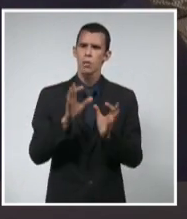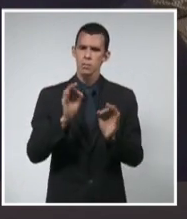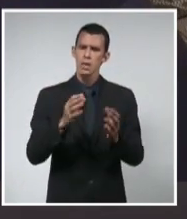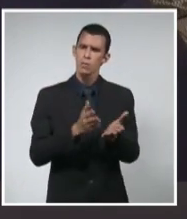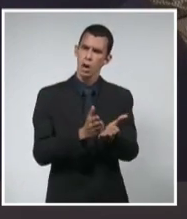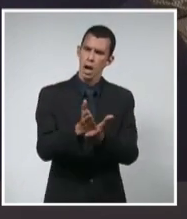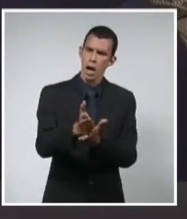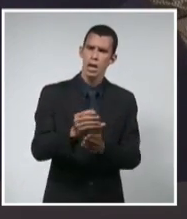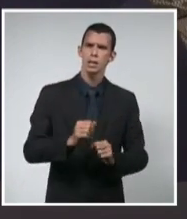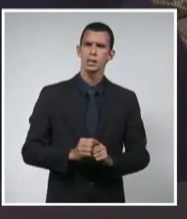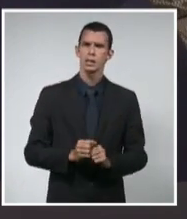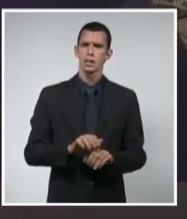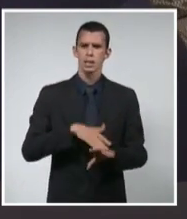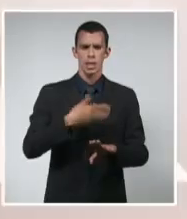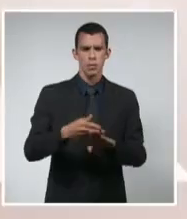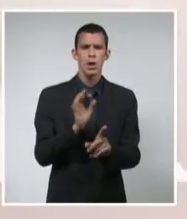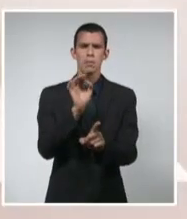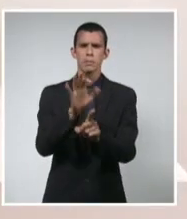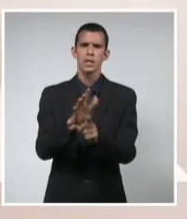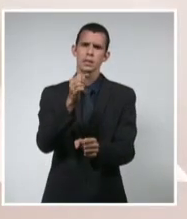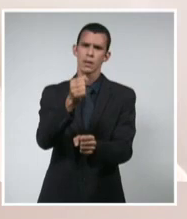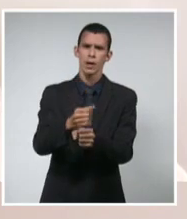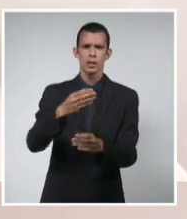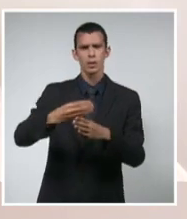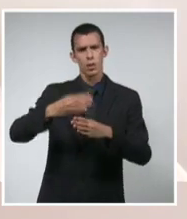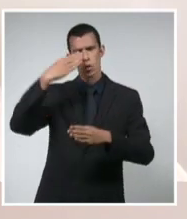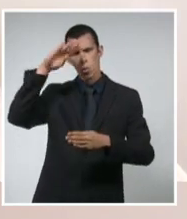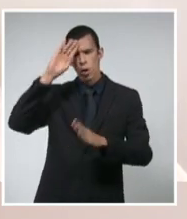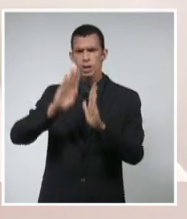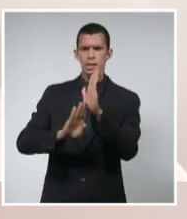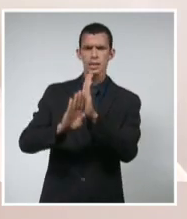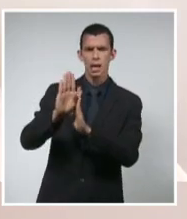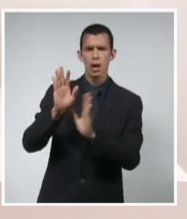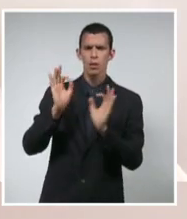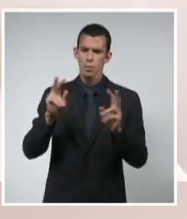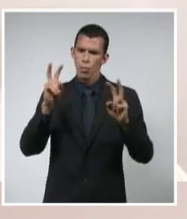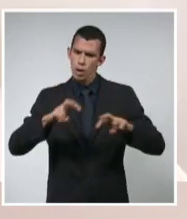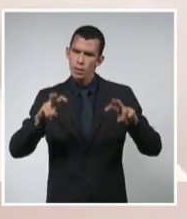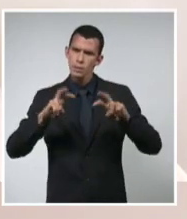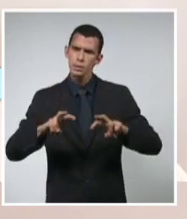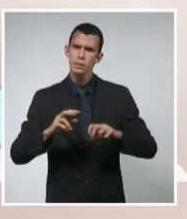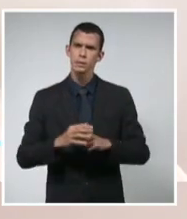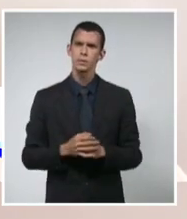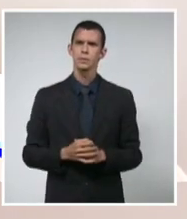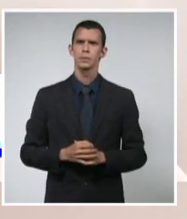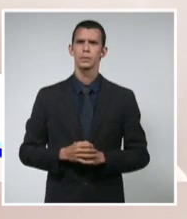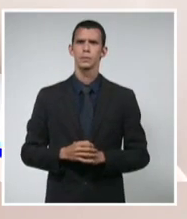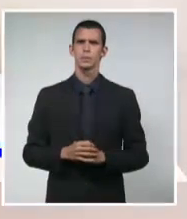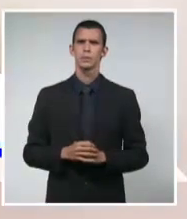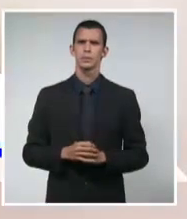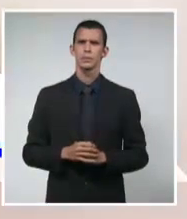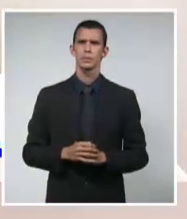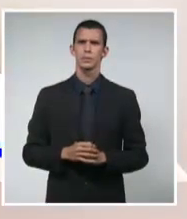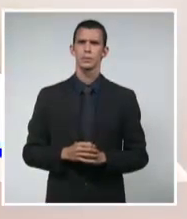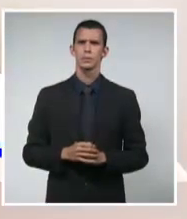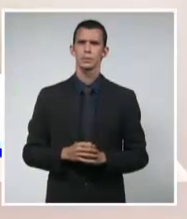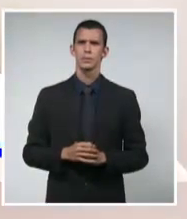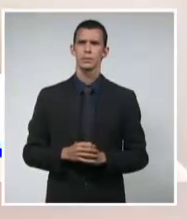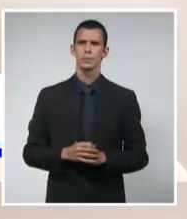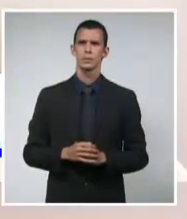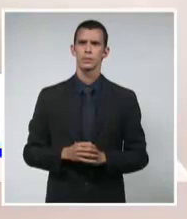de aquí de Santiago de Cuba. ¿Sabes cuál fue la consulta más reciente o la solicitó más reciente?